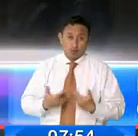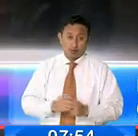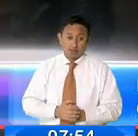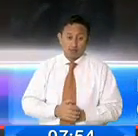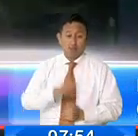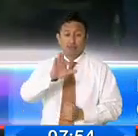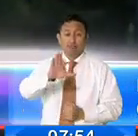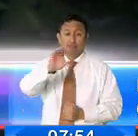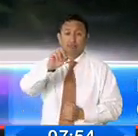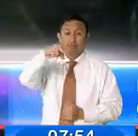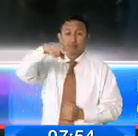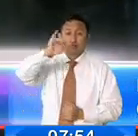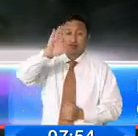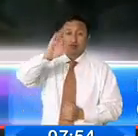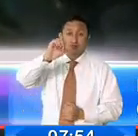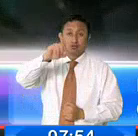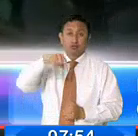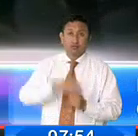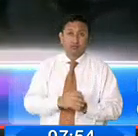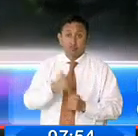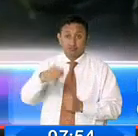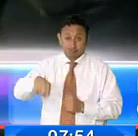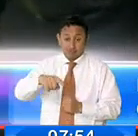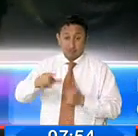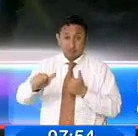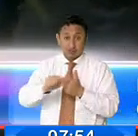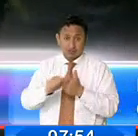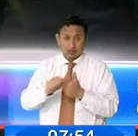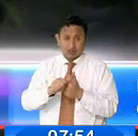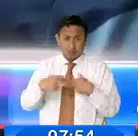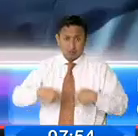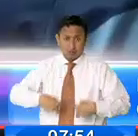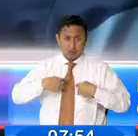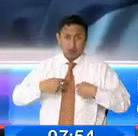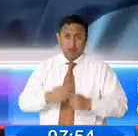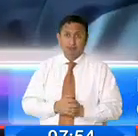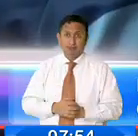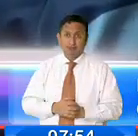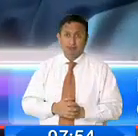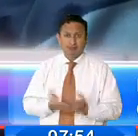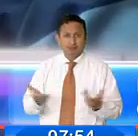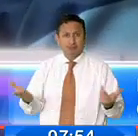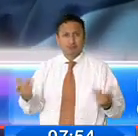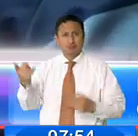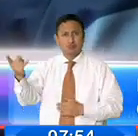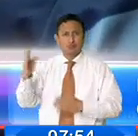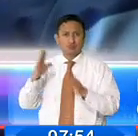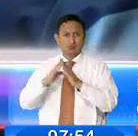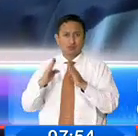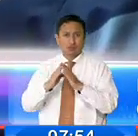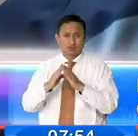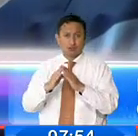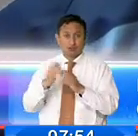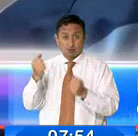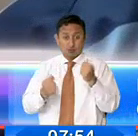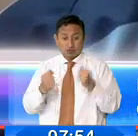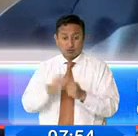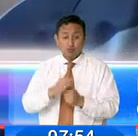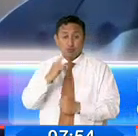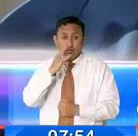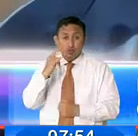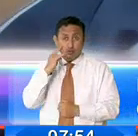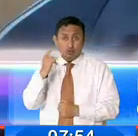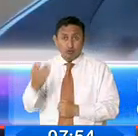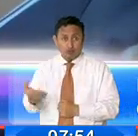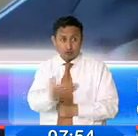de alias Toñito, quien vivía a pocas cuadras del lugar donde fue victimado. Imagínense que en esa casa donde está el frente del carro hay unos niños. Miren